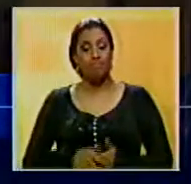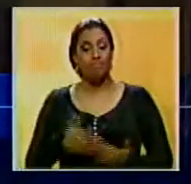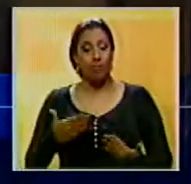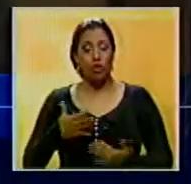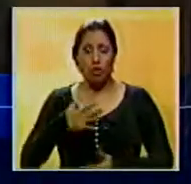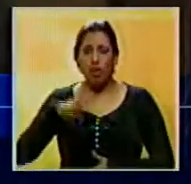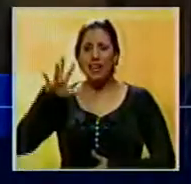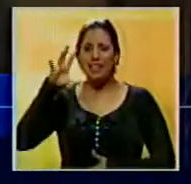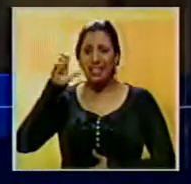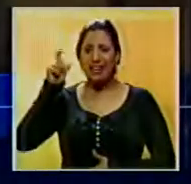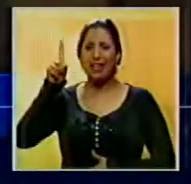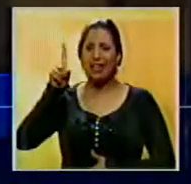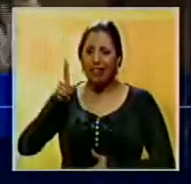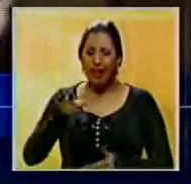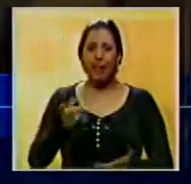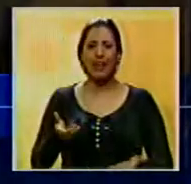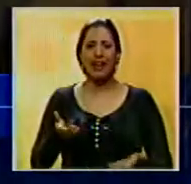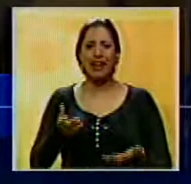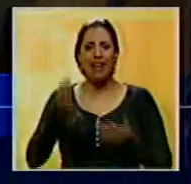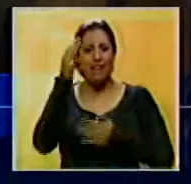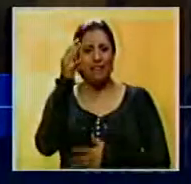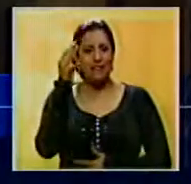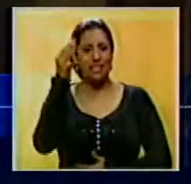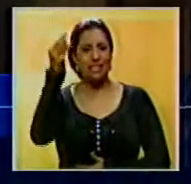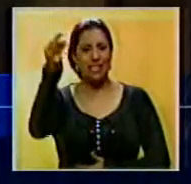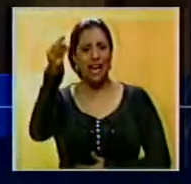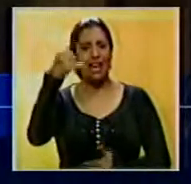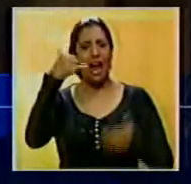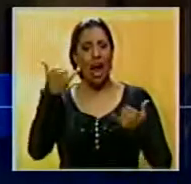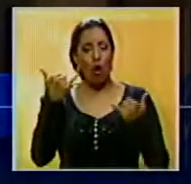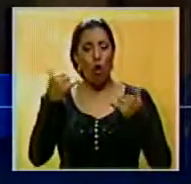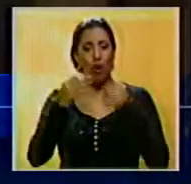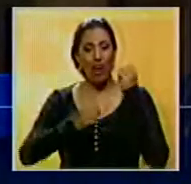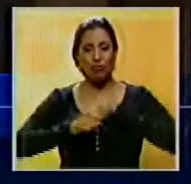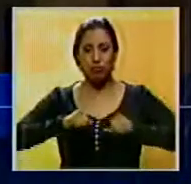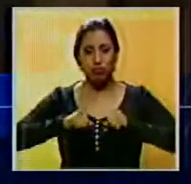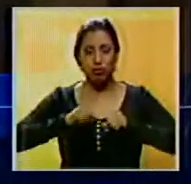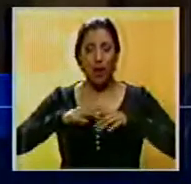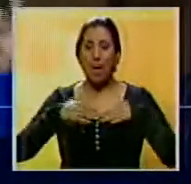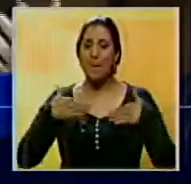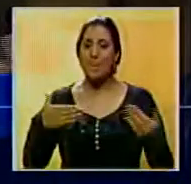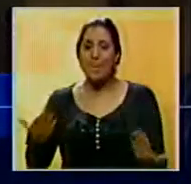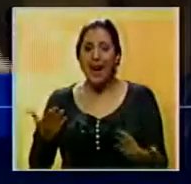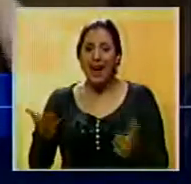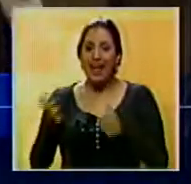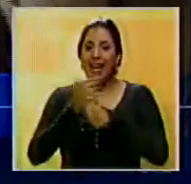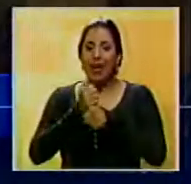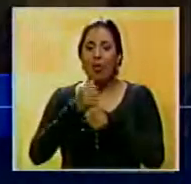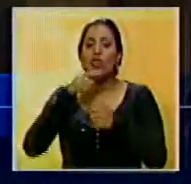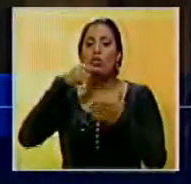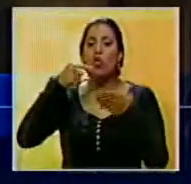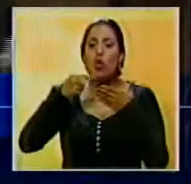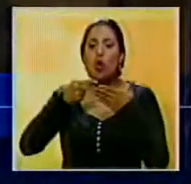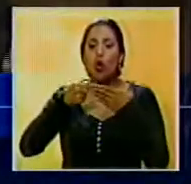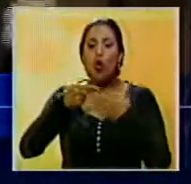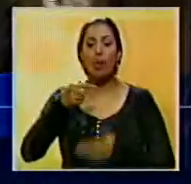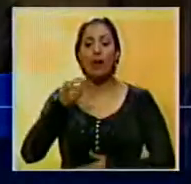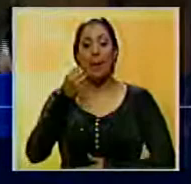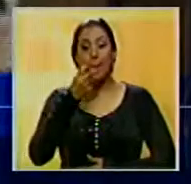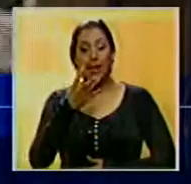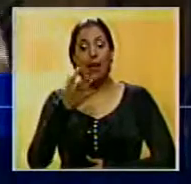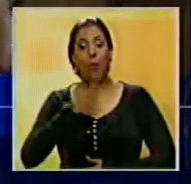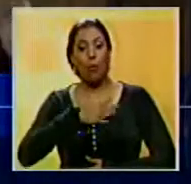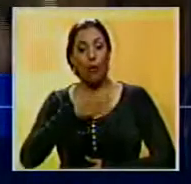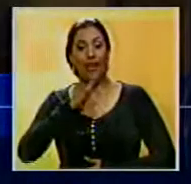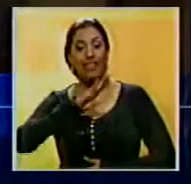Entiendo también que los fiscales están haciendo las gestiones para lograr identificar bienes